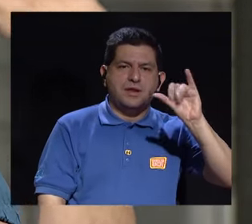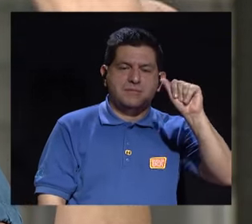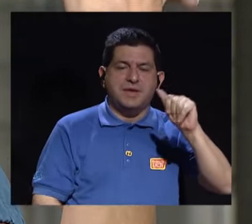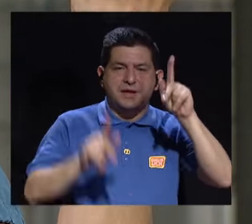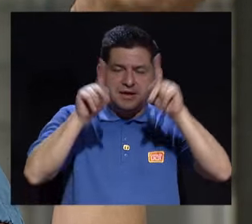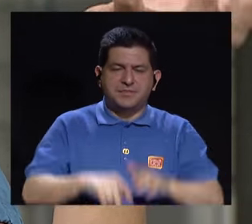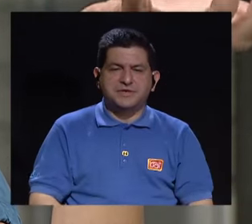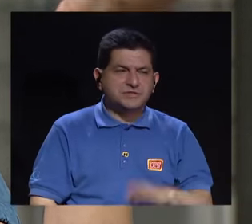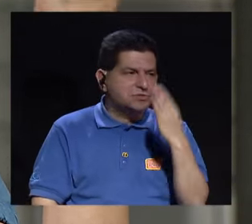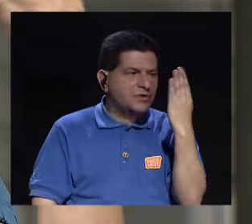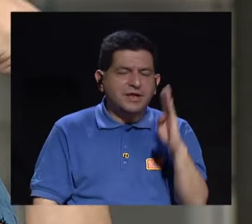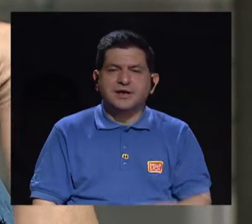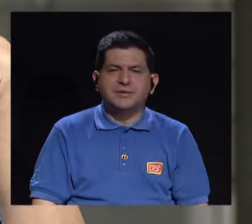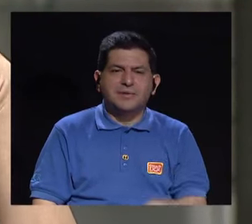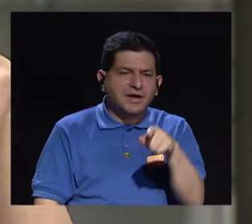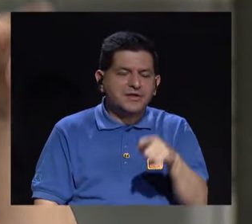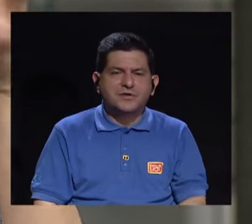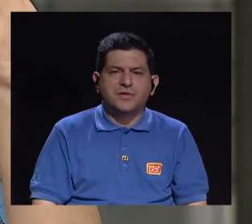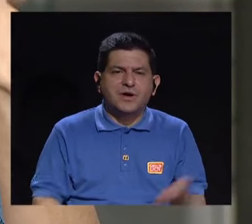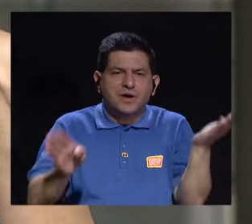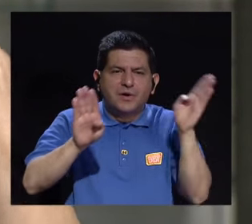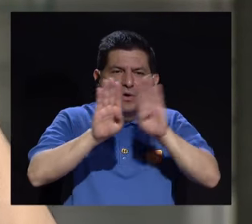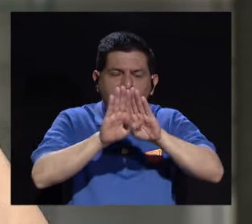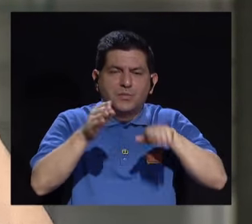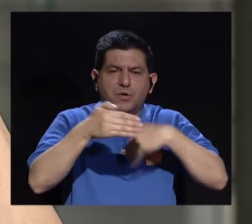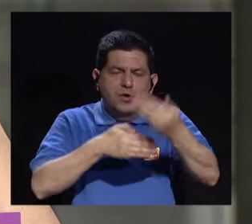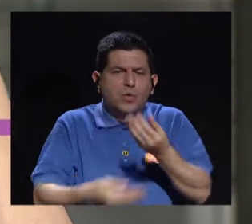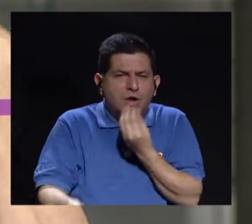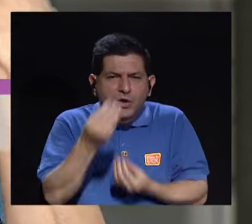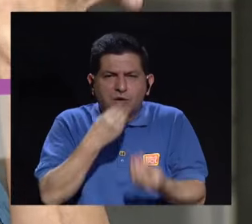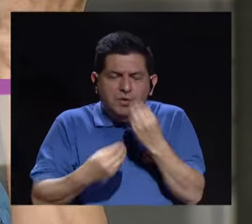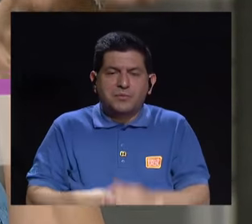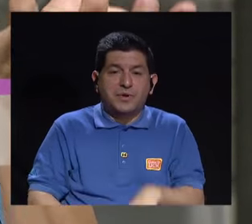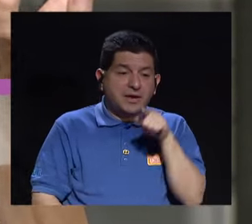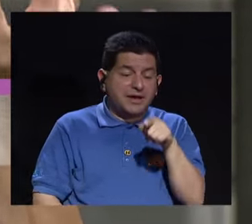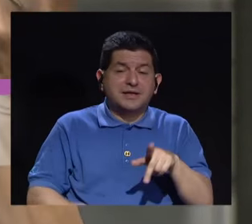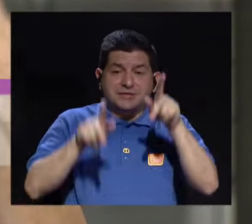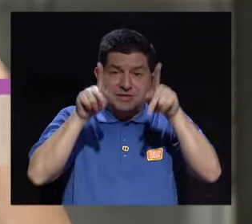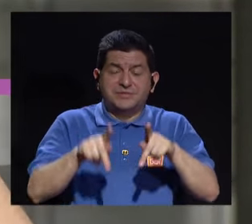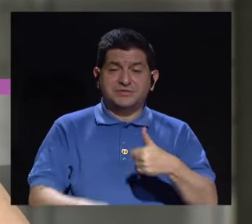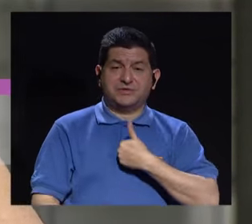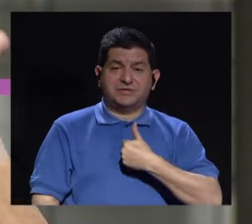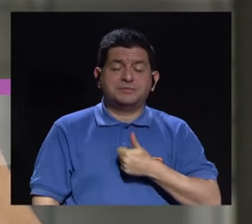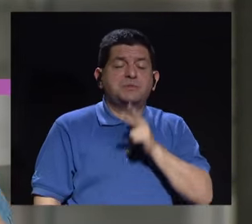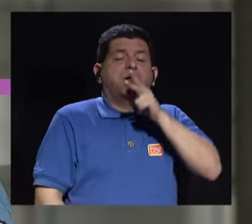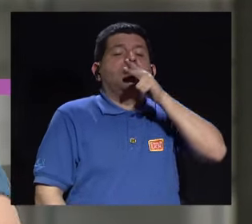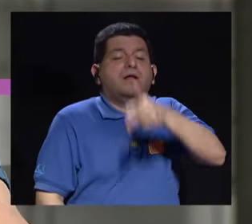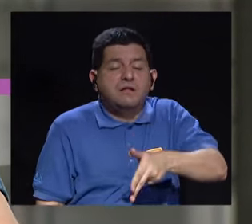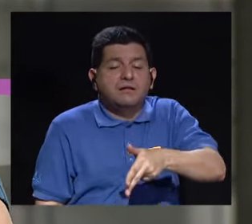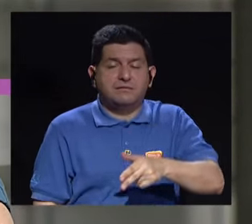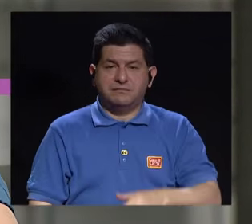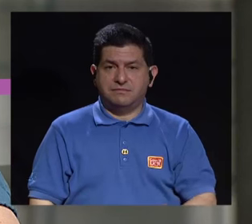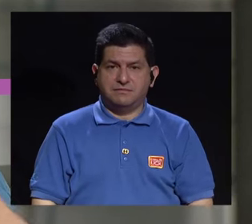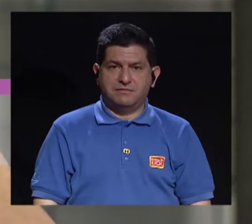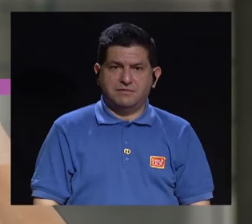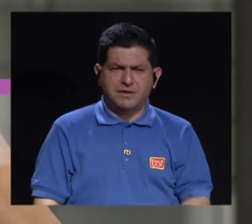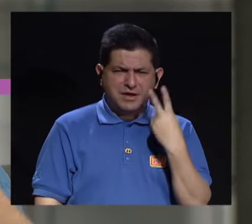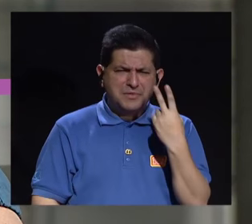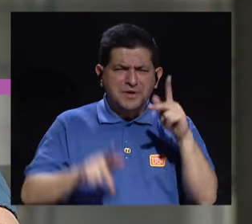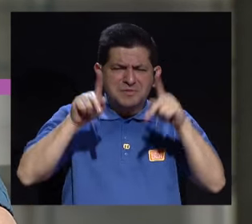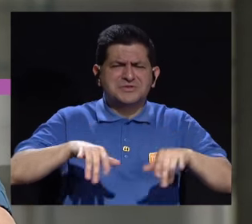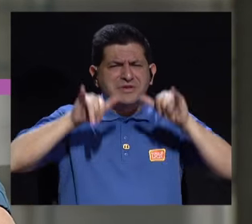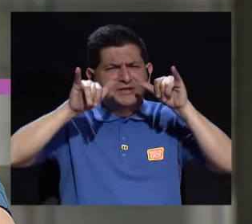se esconde en el baño después de una ingesta para provocarse el vómito. Entonces, uno ve que está